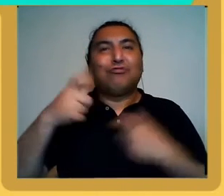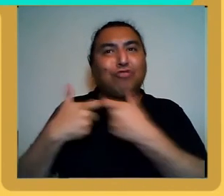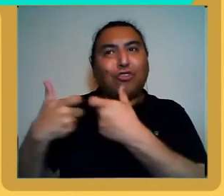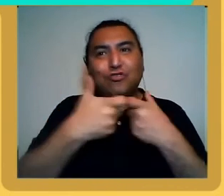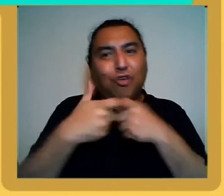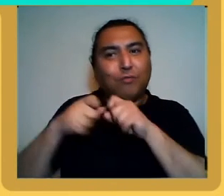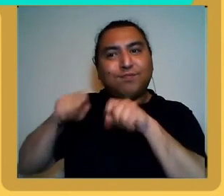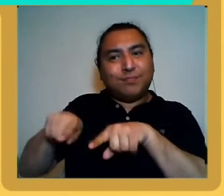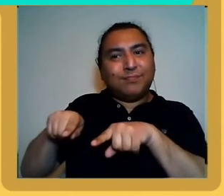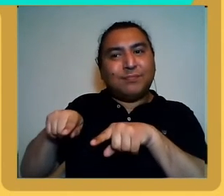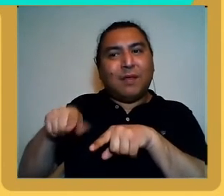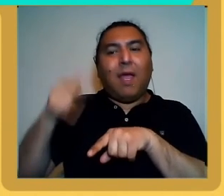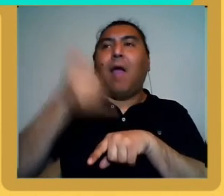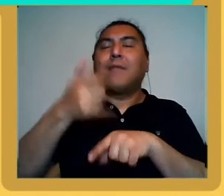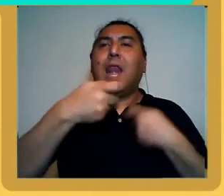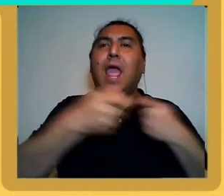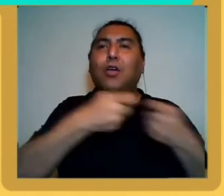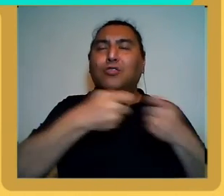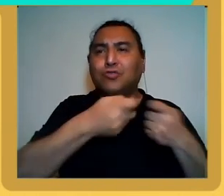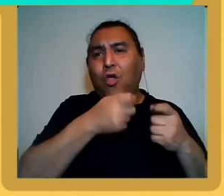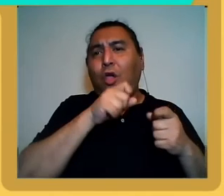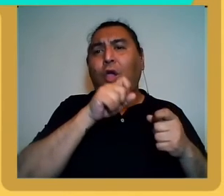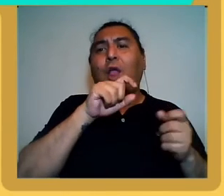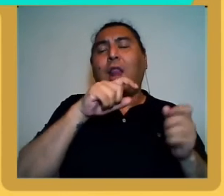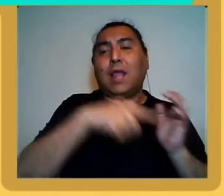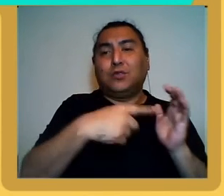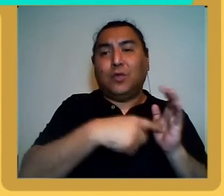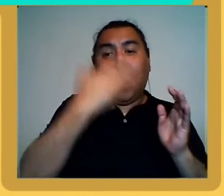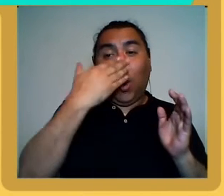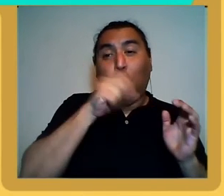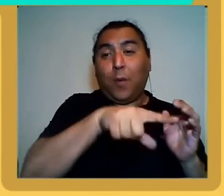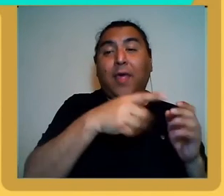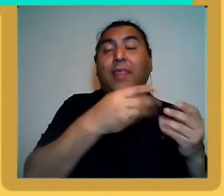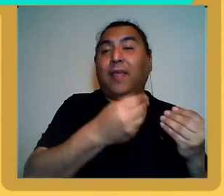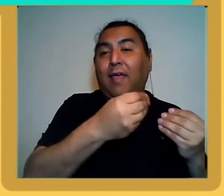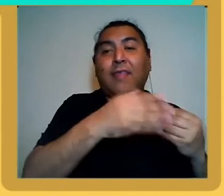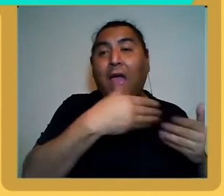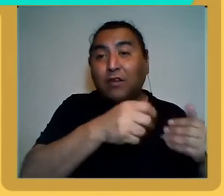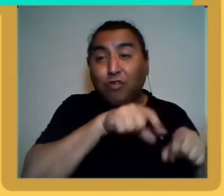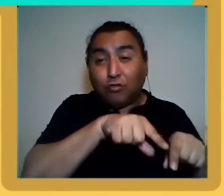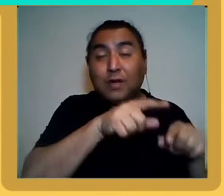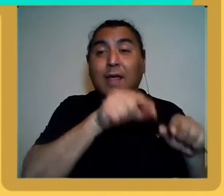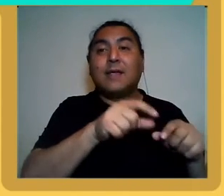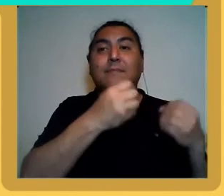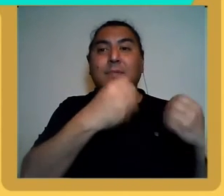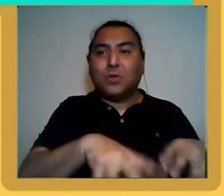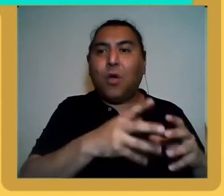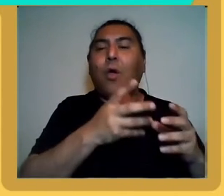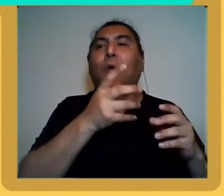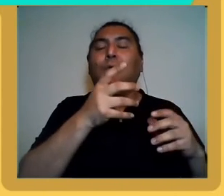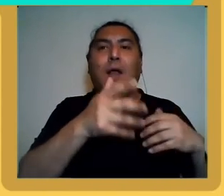tenían un negocio de cartonería en Córdoba Ciudad, y apareció la posibilidad de las ventas de una fábrica, una